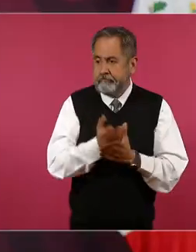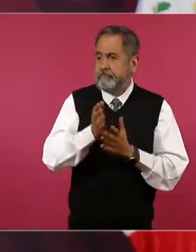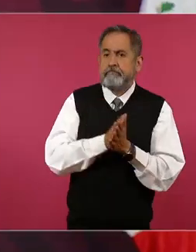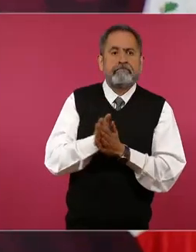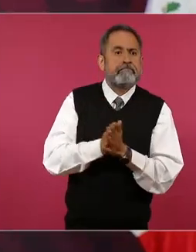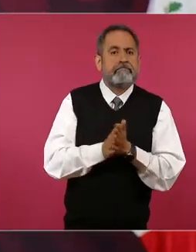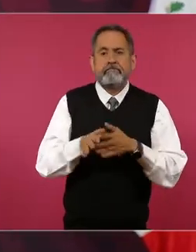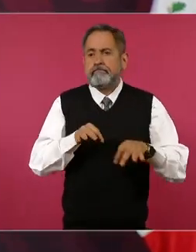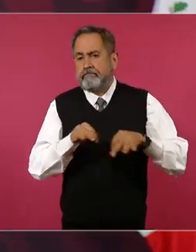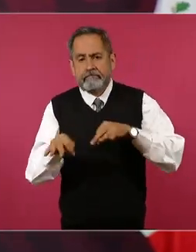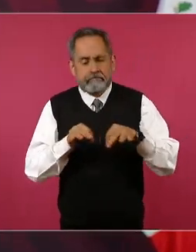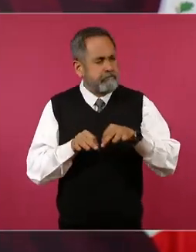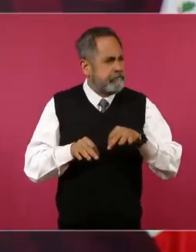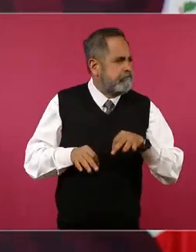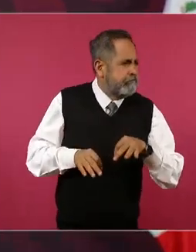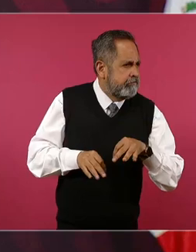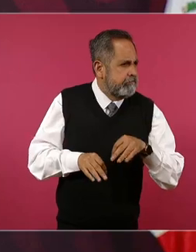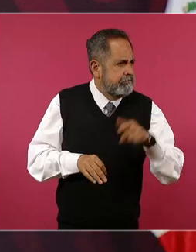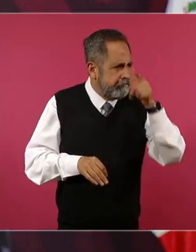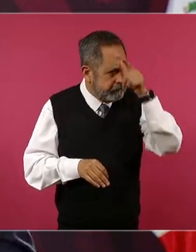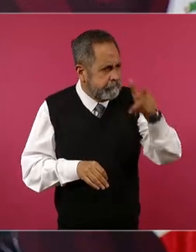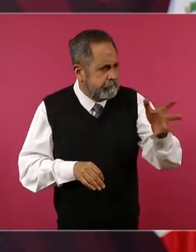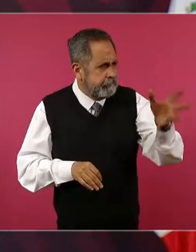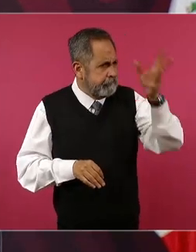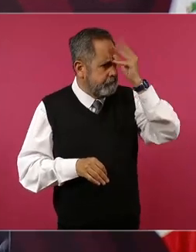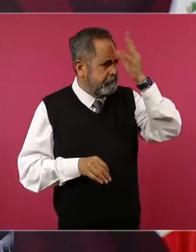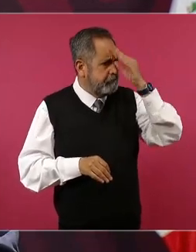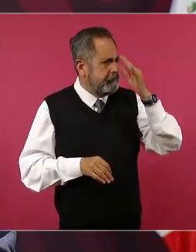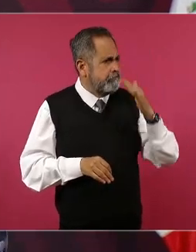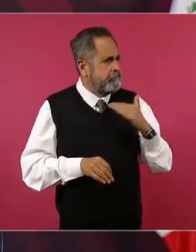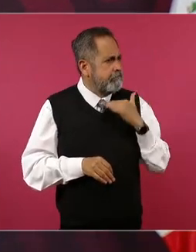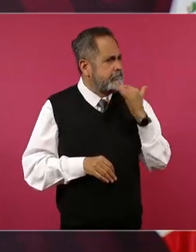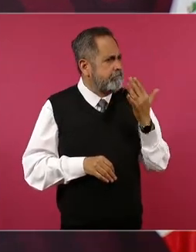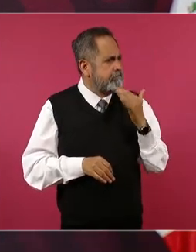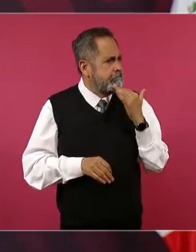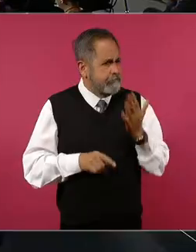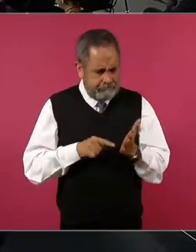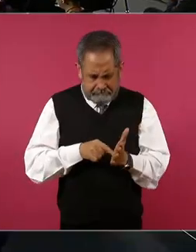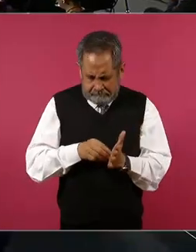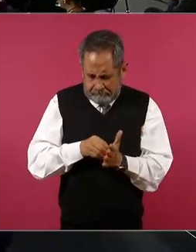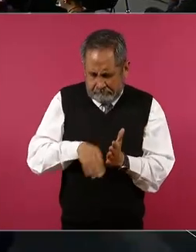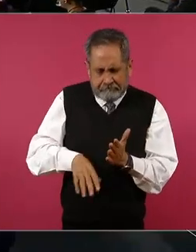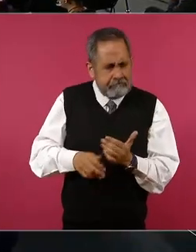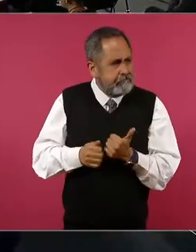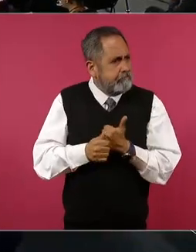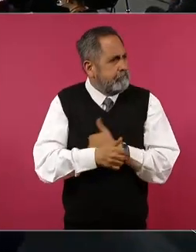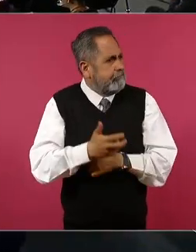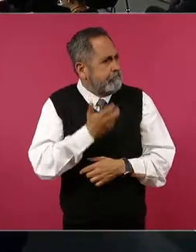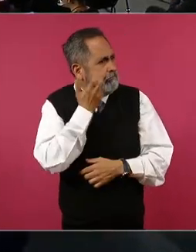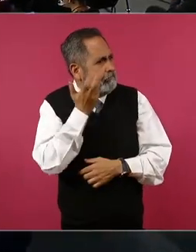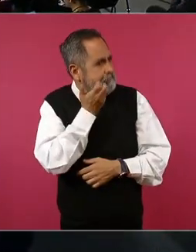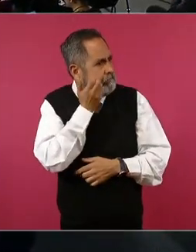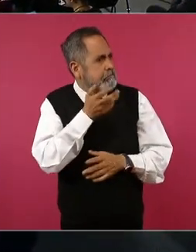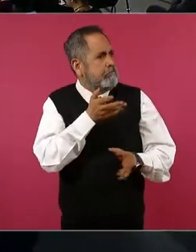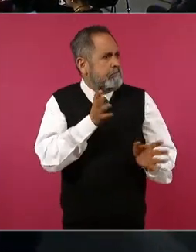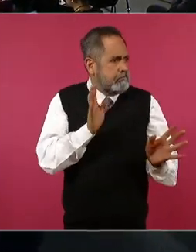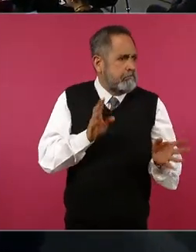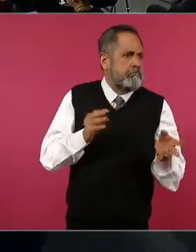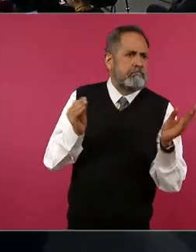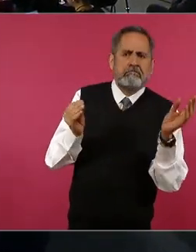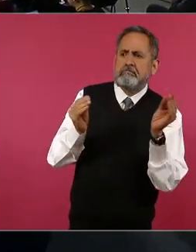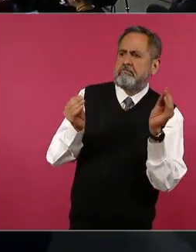pero aprenden a torcer la ley y se vuelven